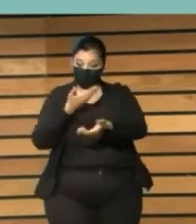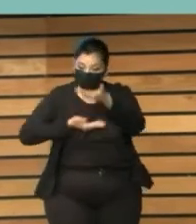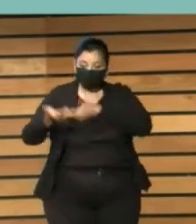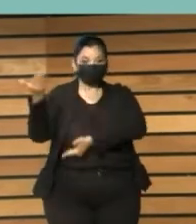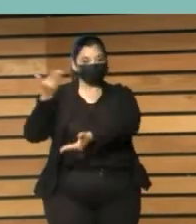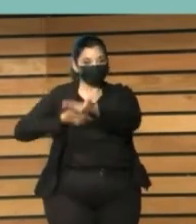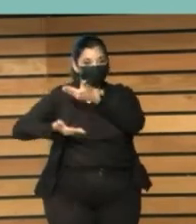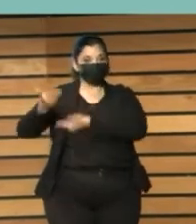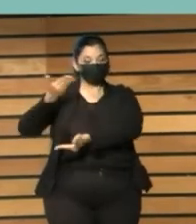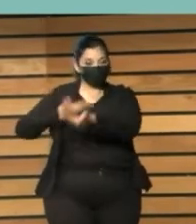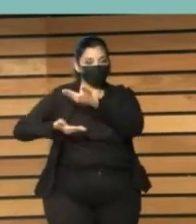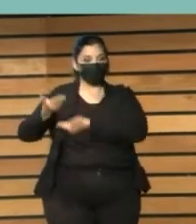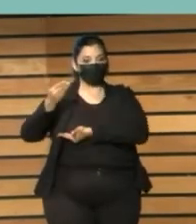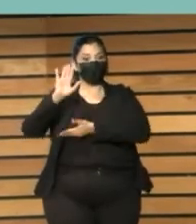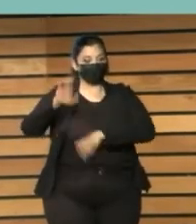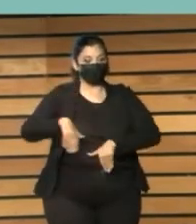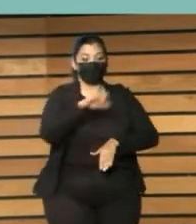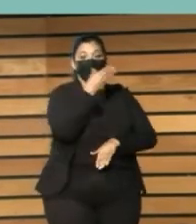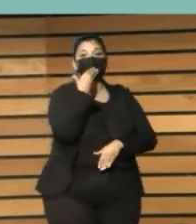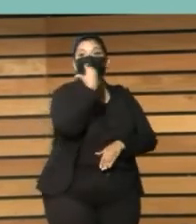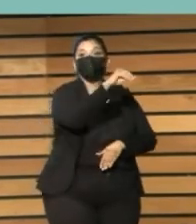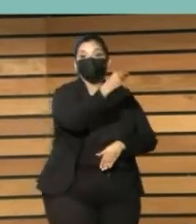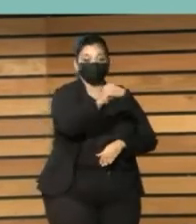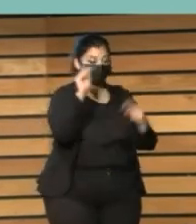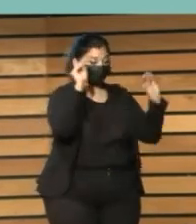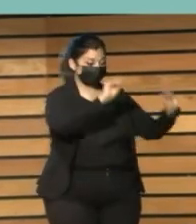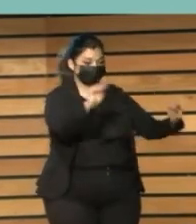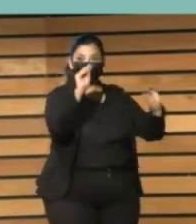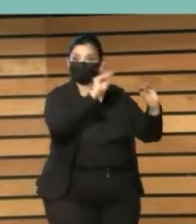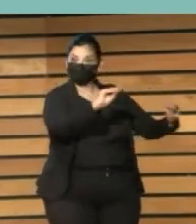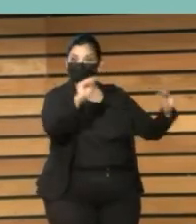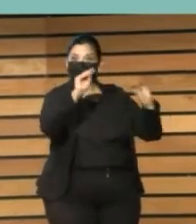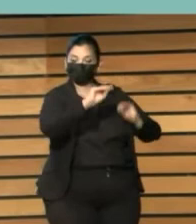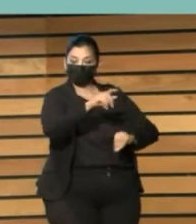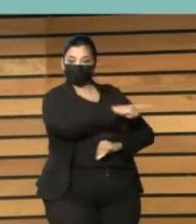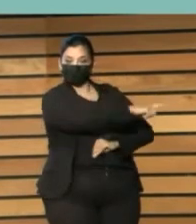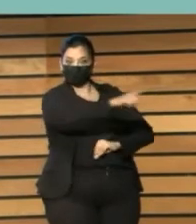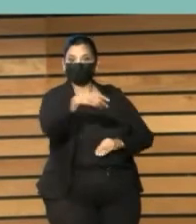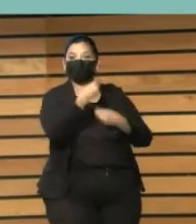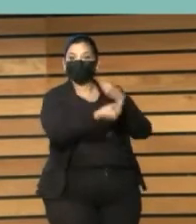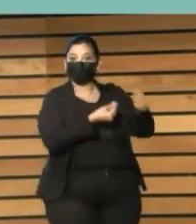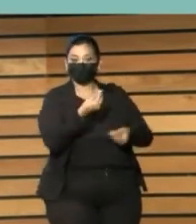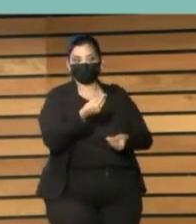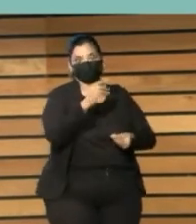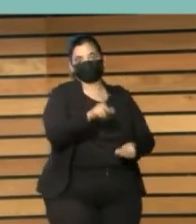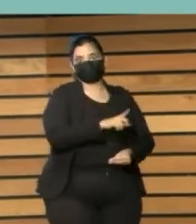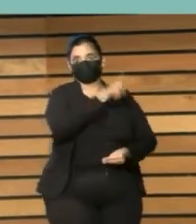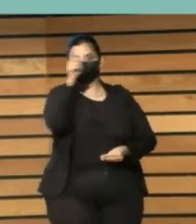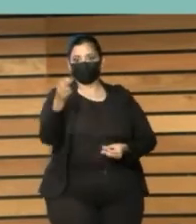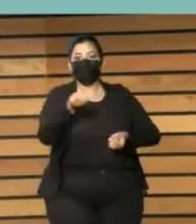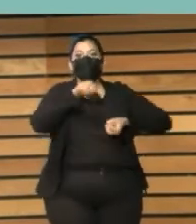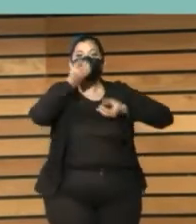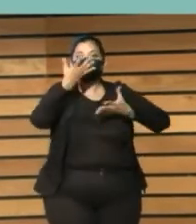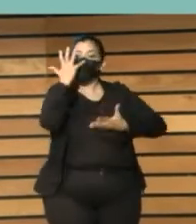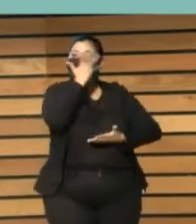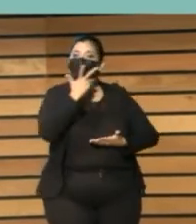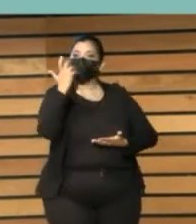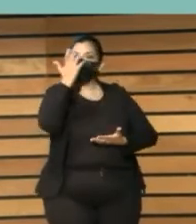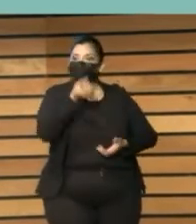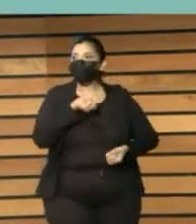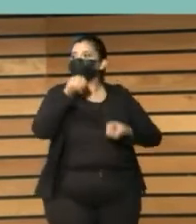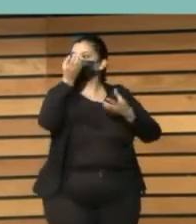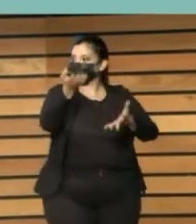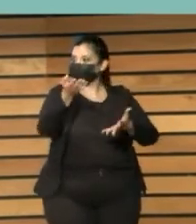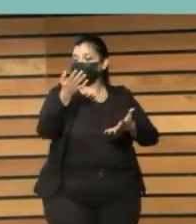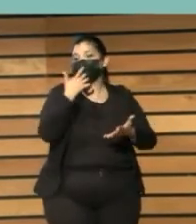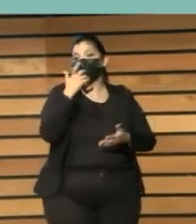lingüística, forman a estos estudiantes para que ellos luego cuenten cuentos en un encuentro que